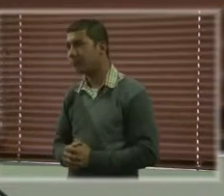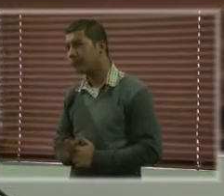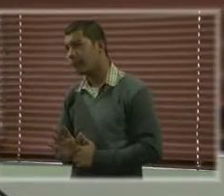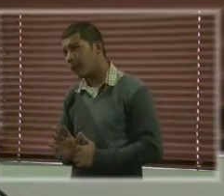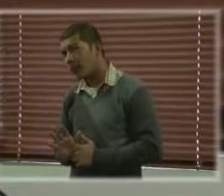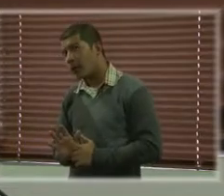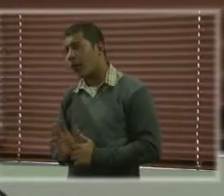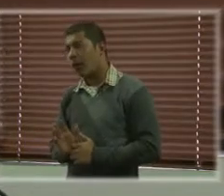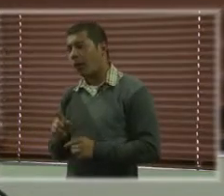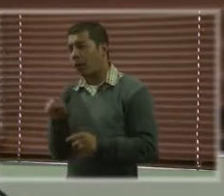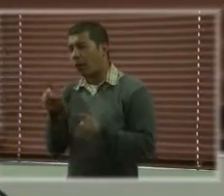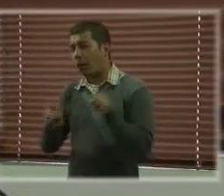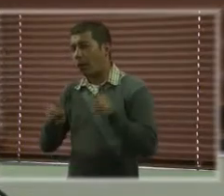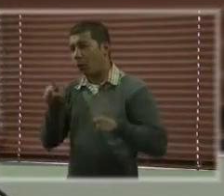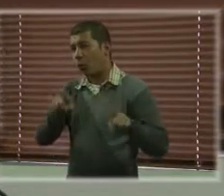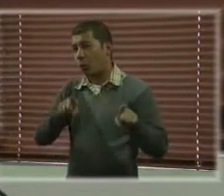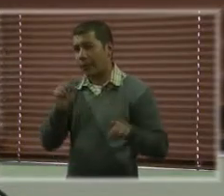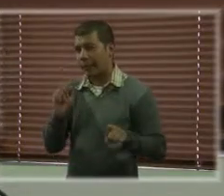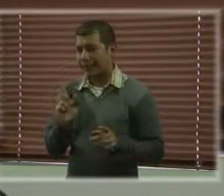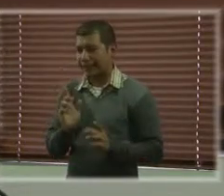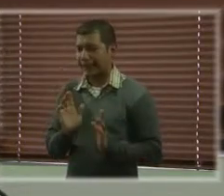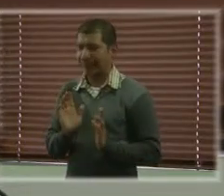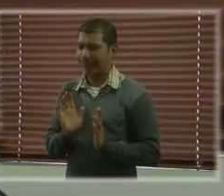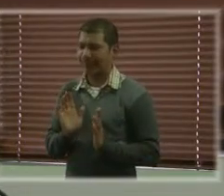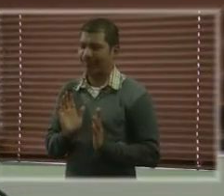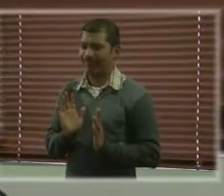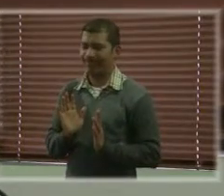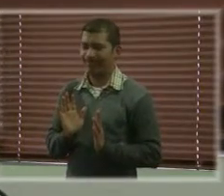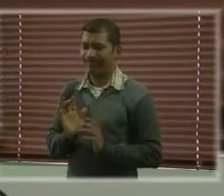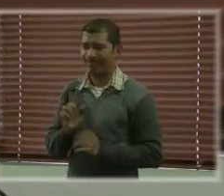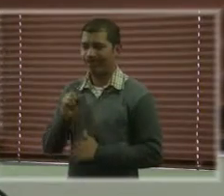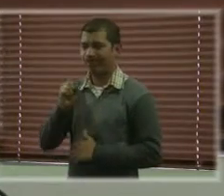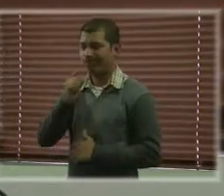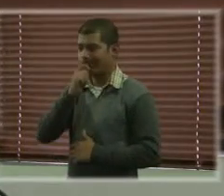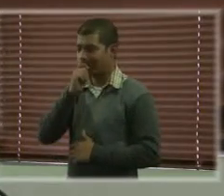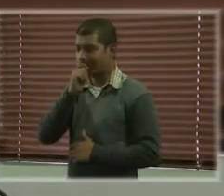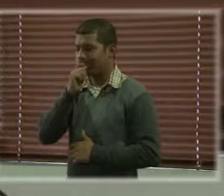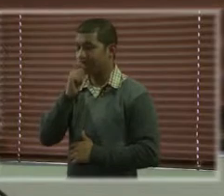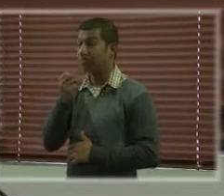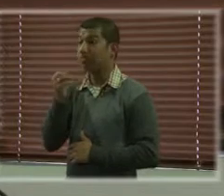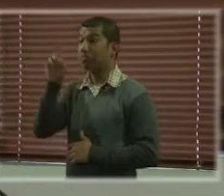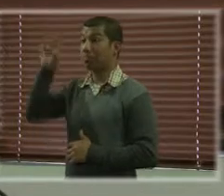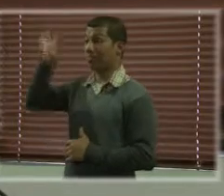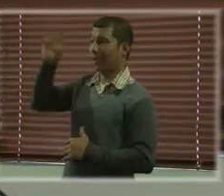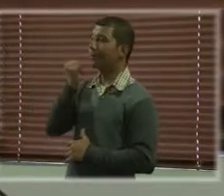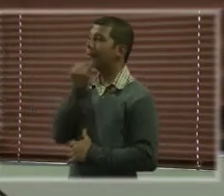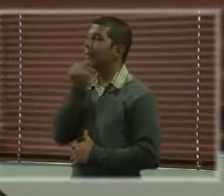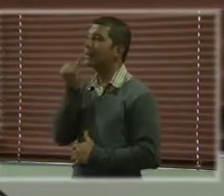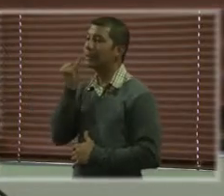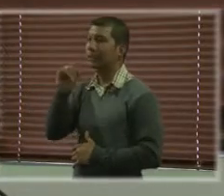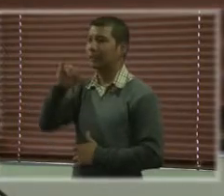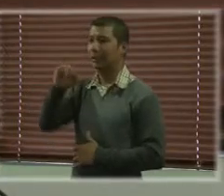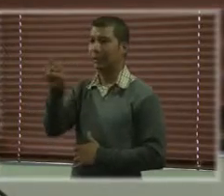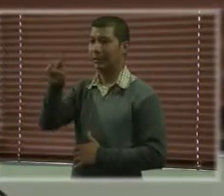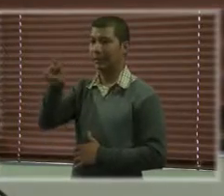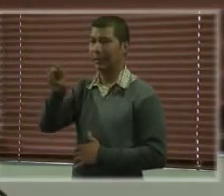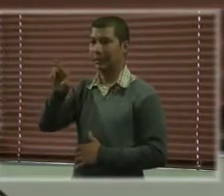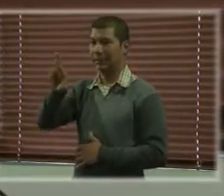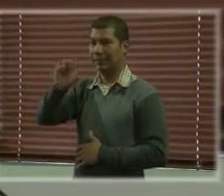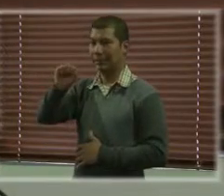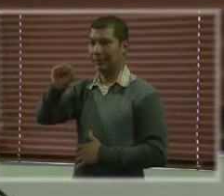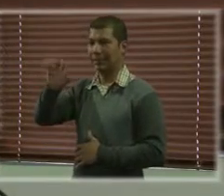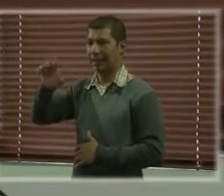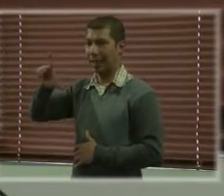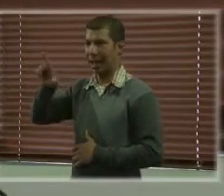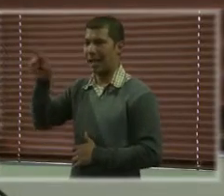algunas podríamos decir que sí, la que les comento de Israel también es una presentada por una